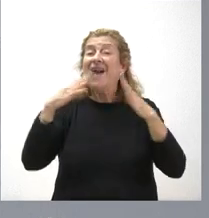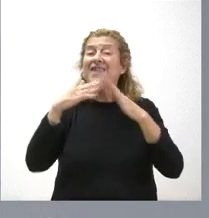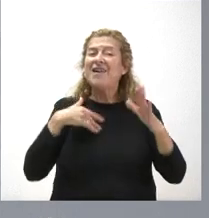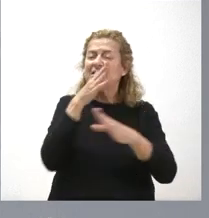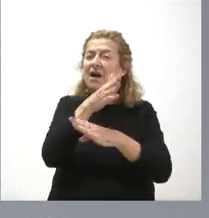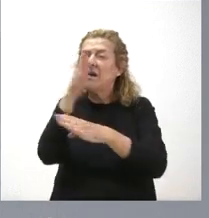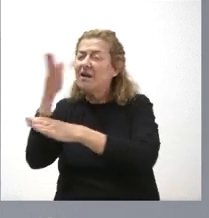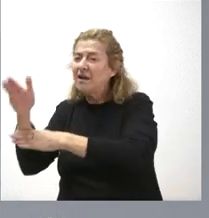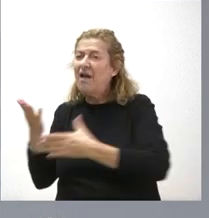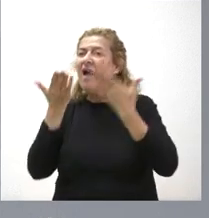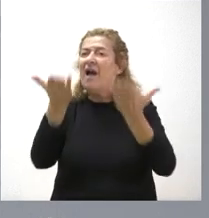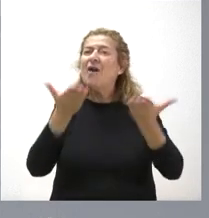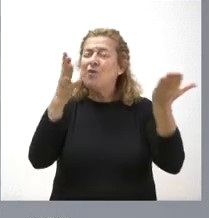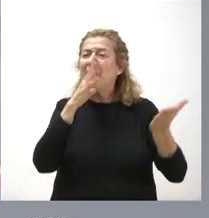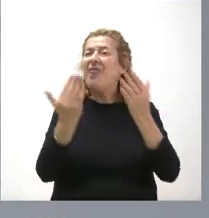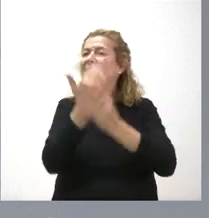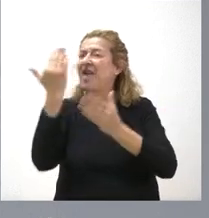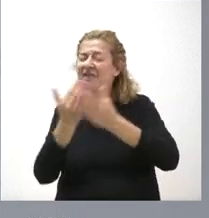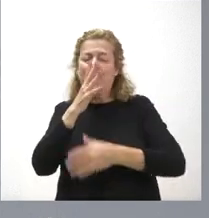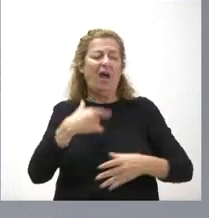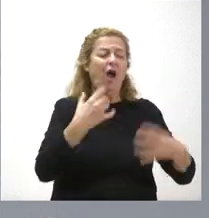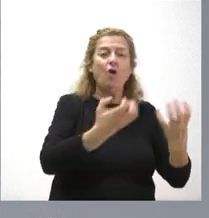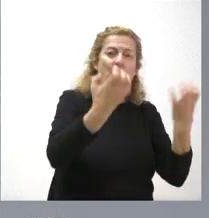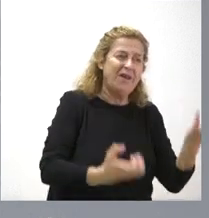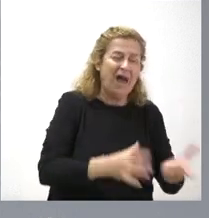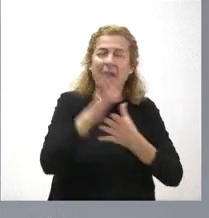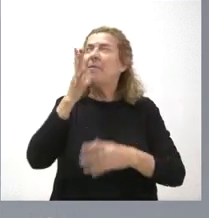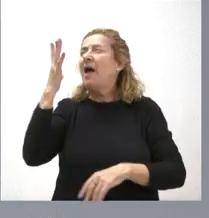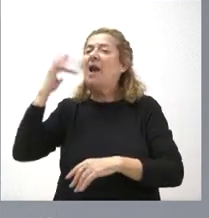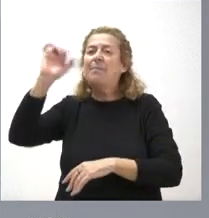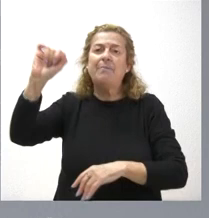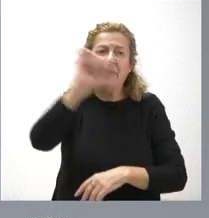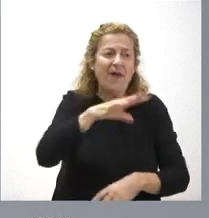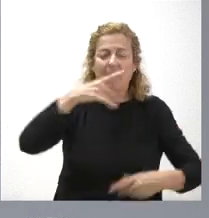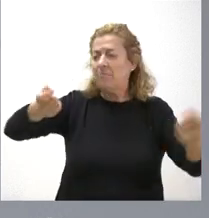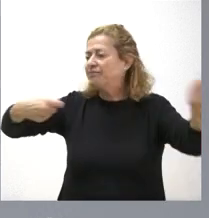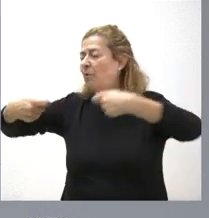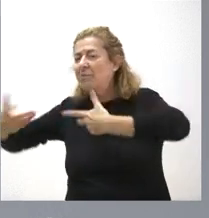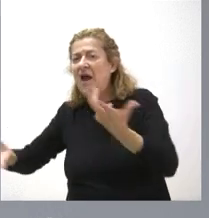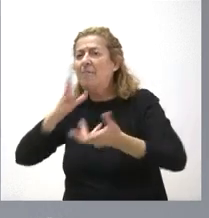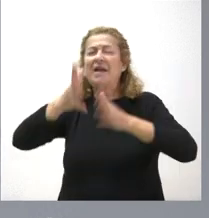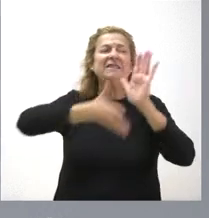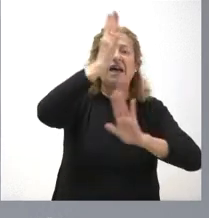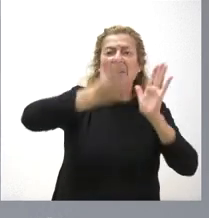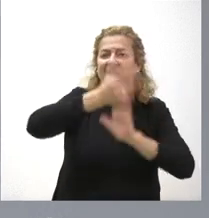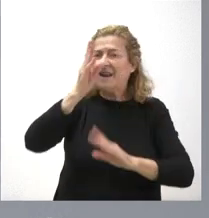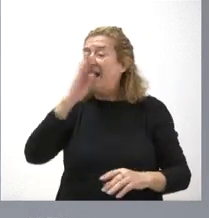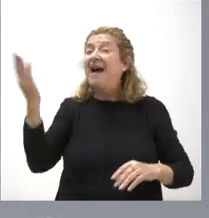casa esa ayuda para el día a día, para cocinar, para limpieza, para hacer la compra, para salir a